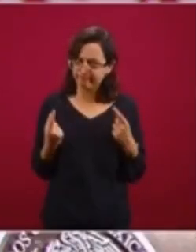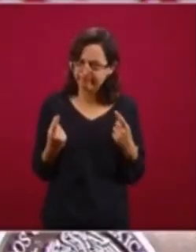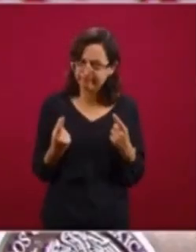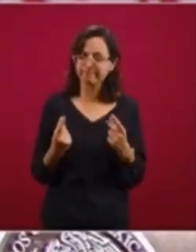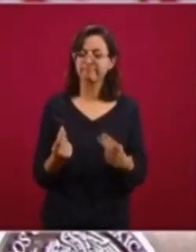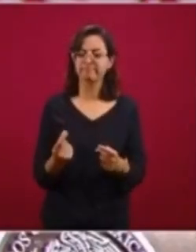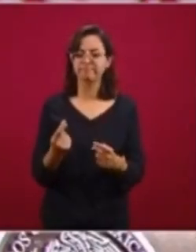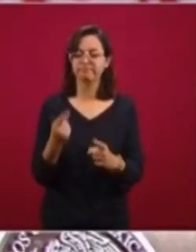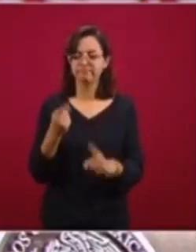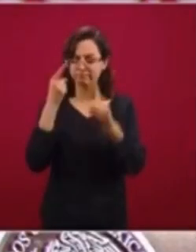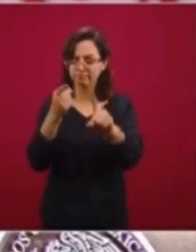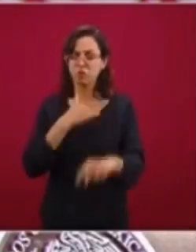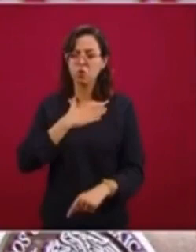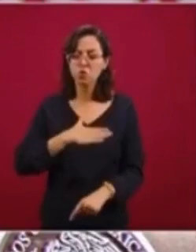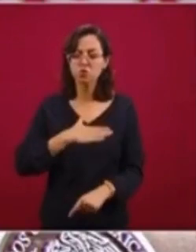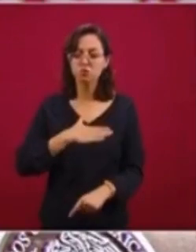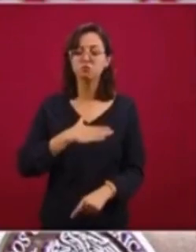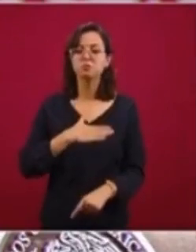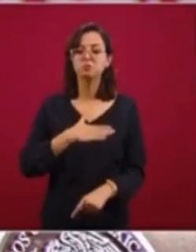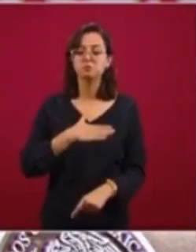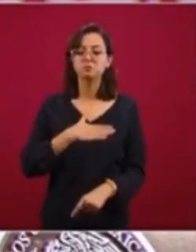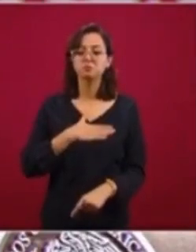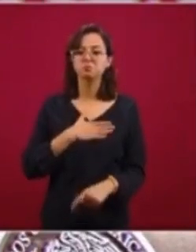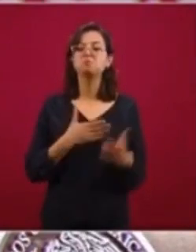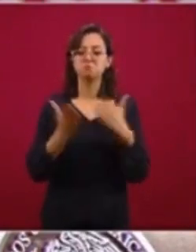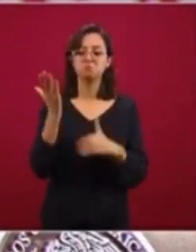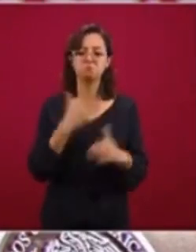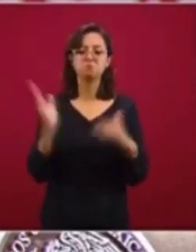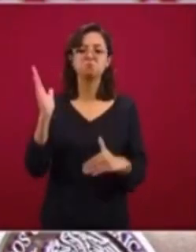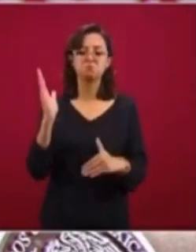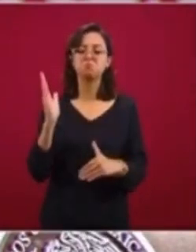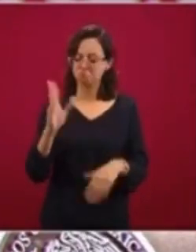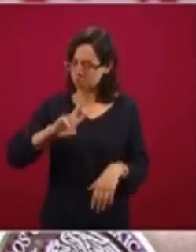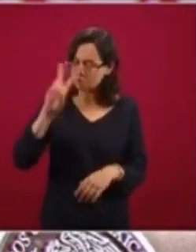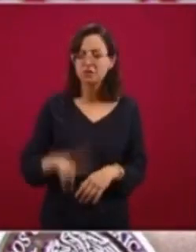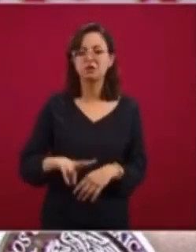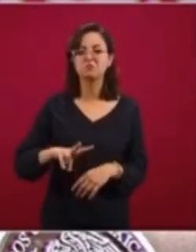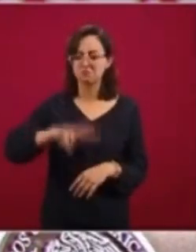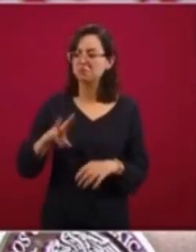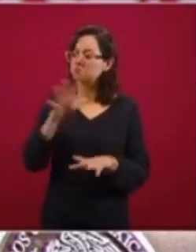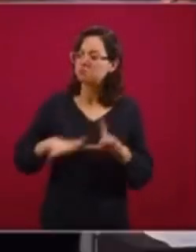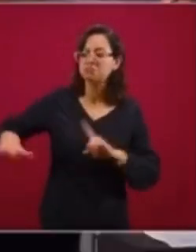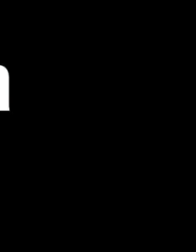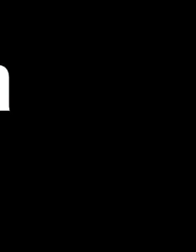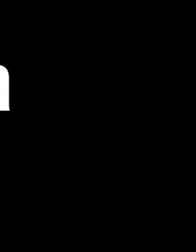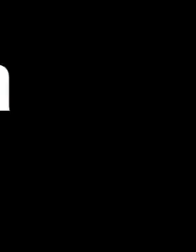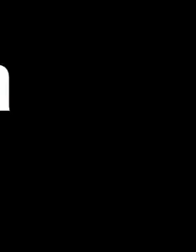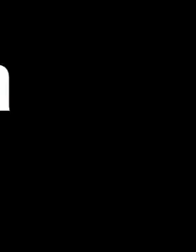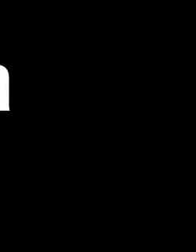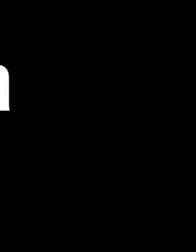busca la justicia, vamos a tener, sin duda, una sociedad mejor.